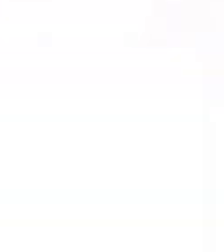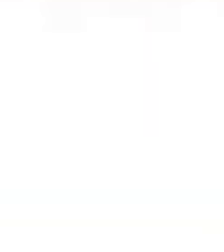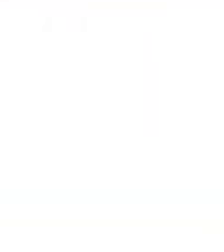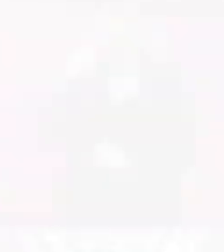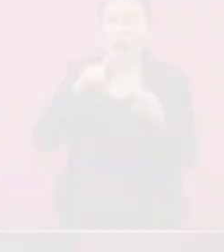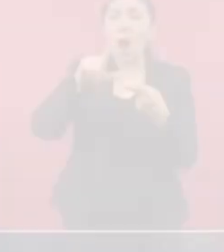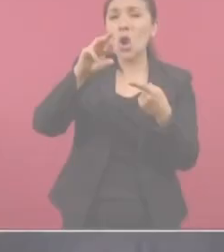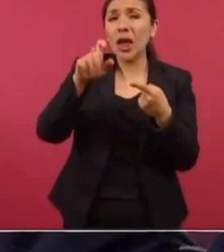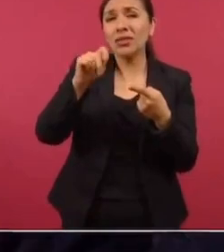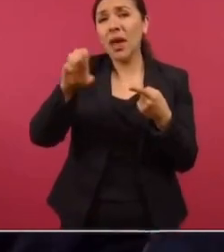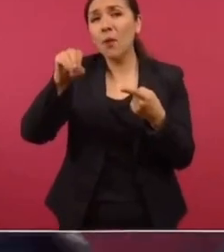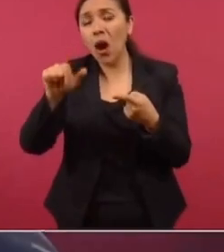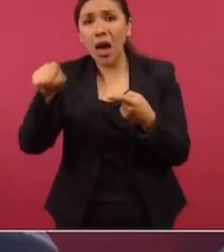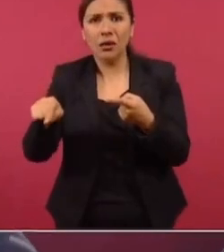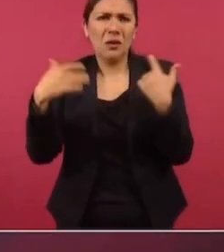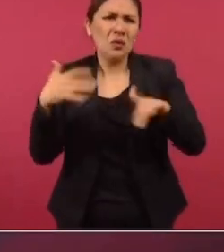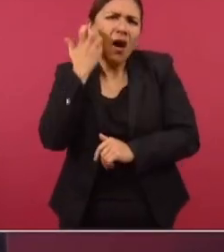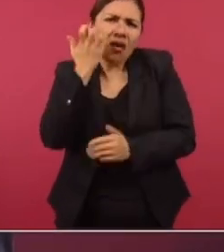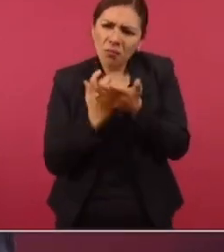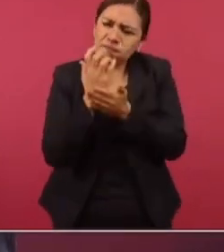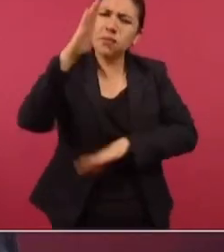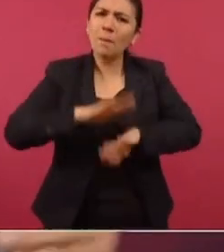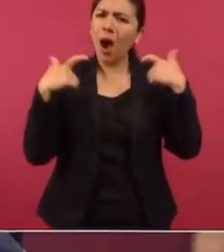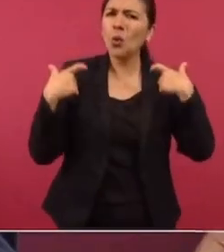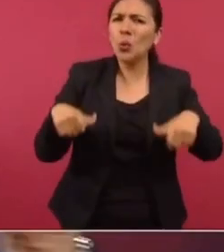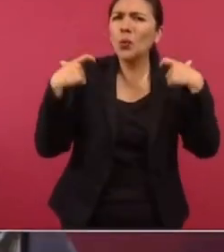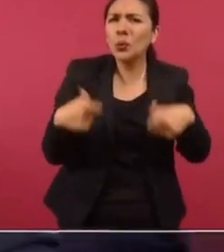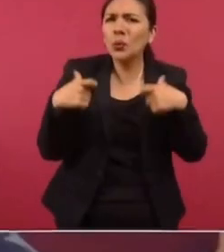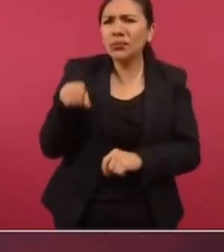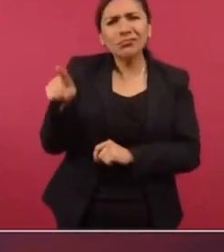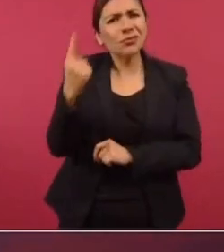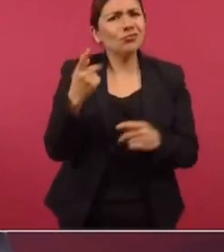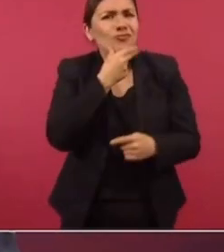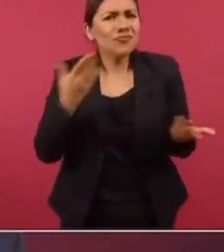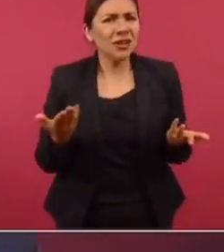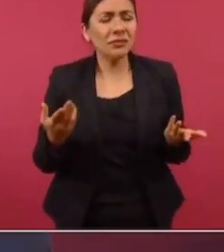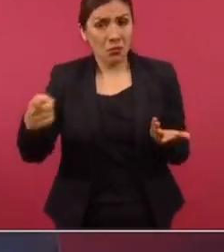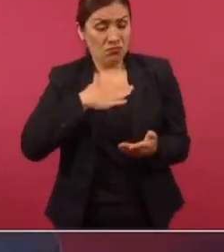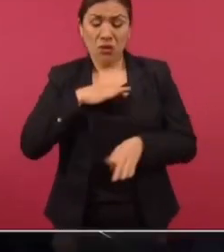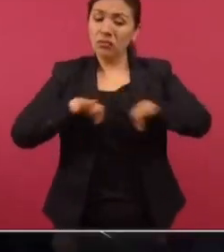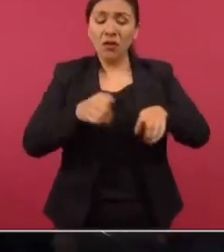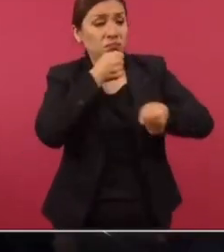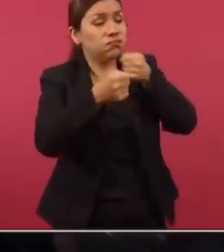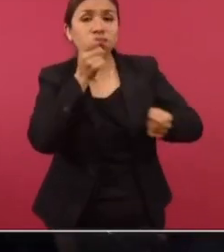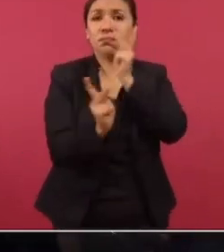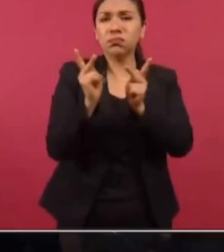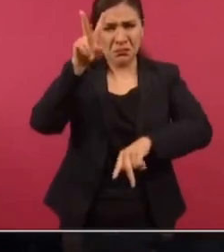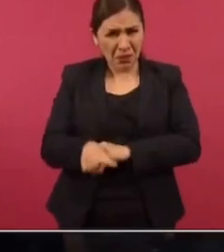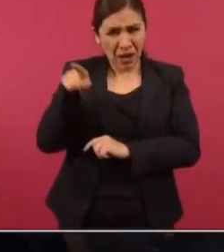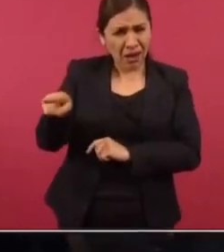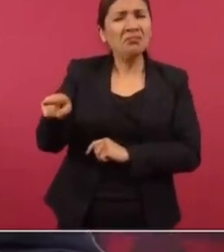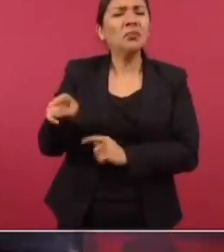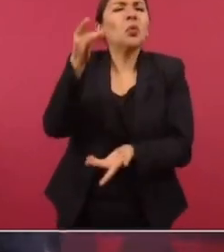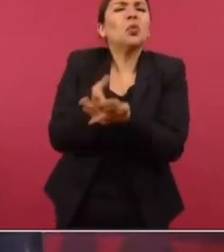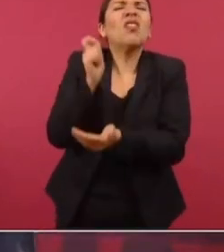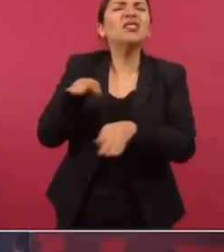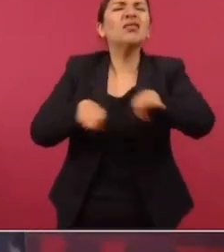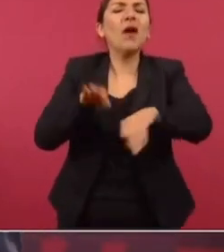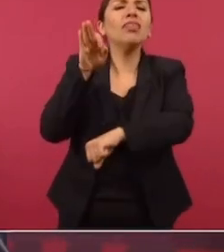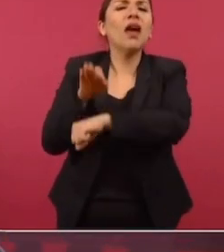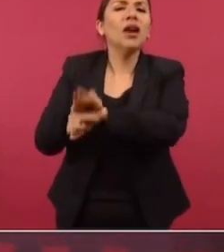que se ha hecho inmensamente rico como pseudo periodista porque realmente es un defensor